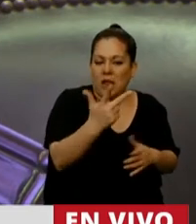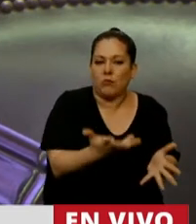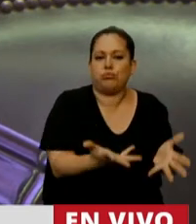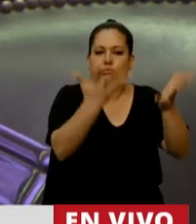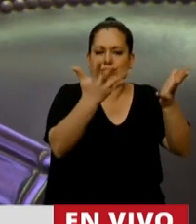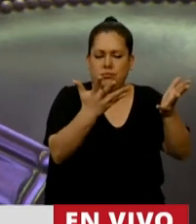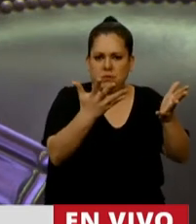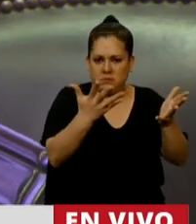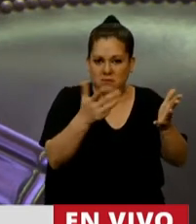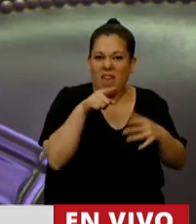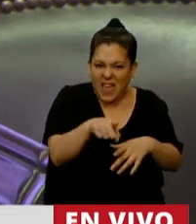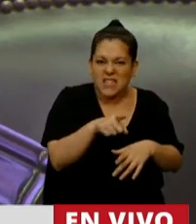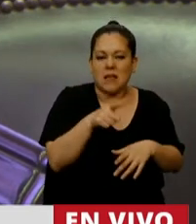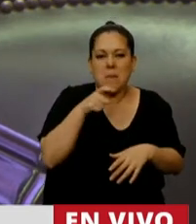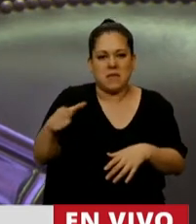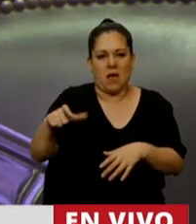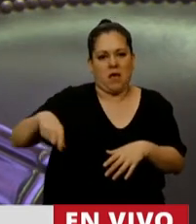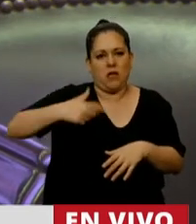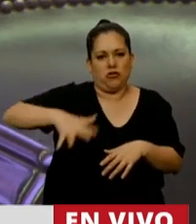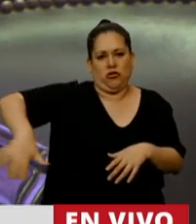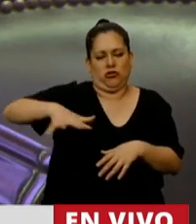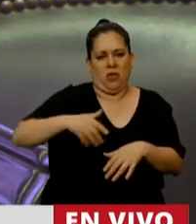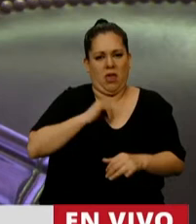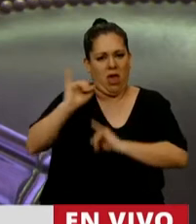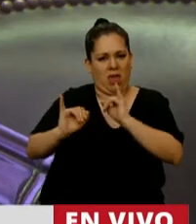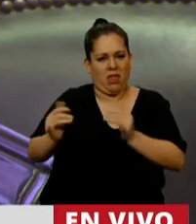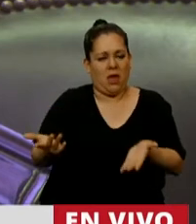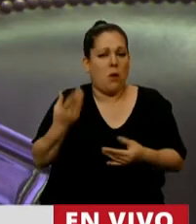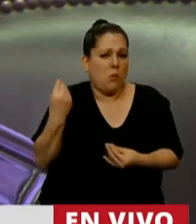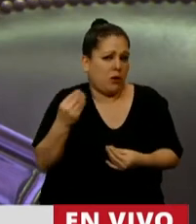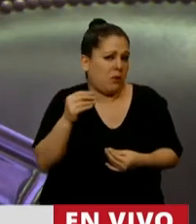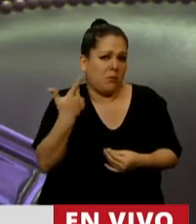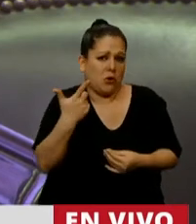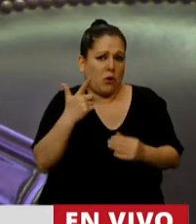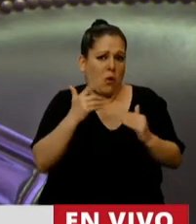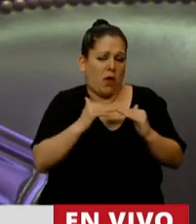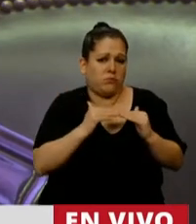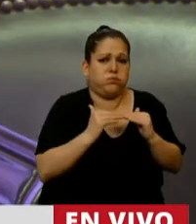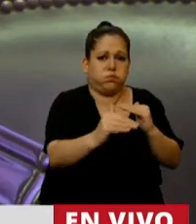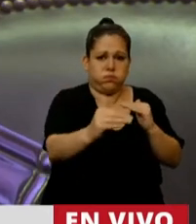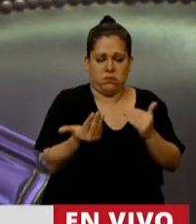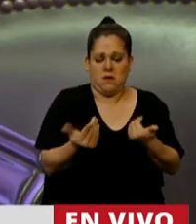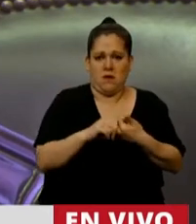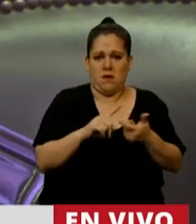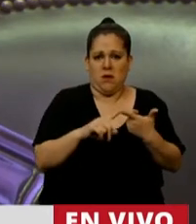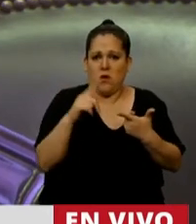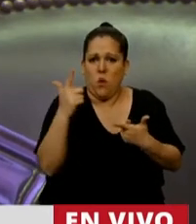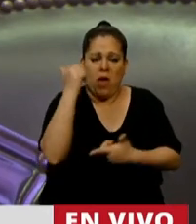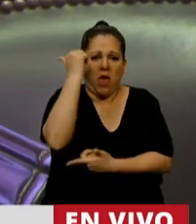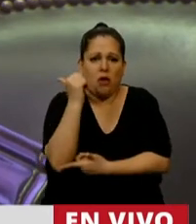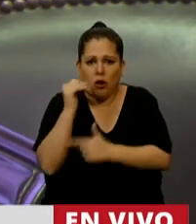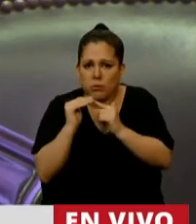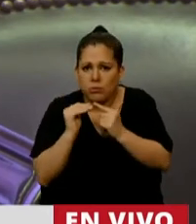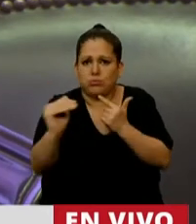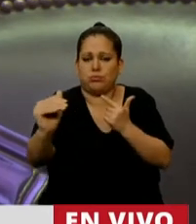mensaje que te damos a la sociedad. ¿Y saben por qué? Porque hay inconsistencia en la estructura macroeconómica.